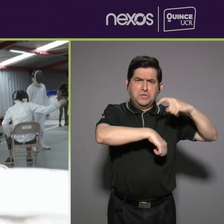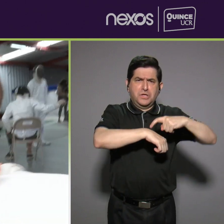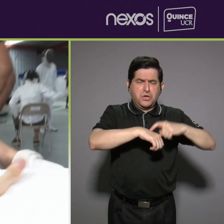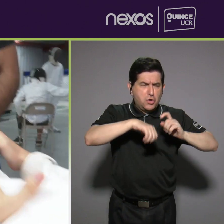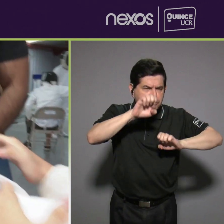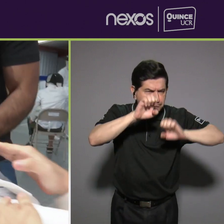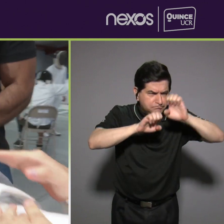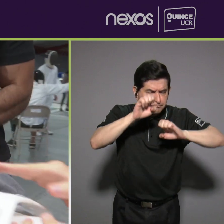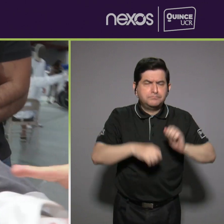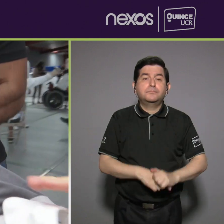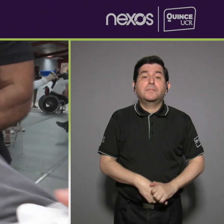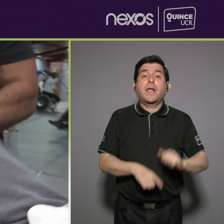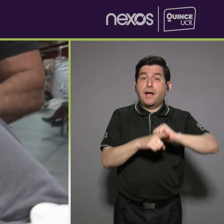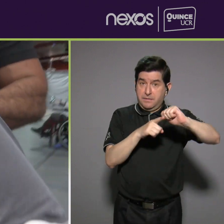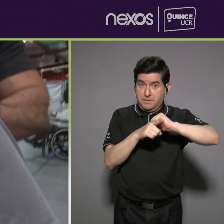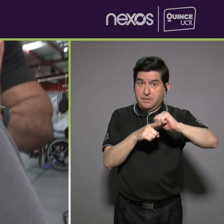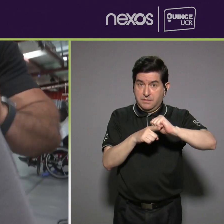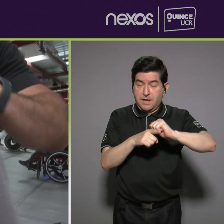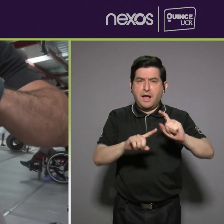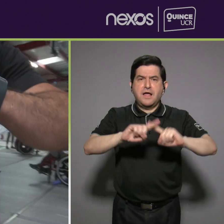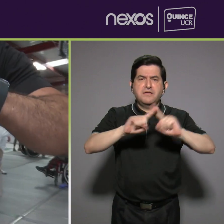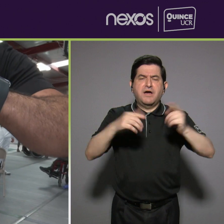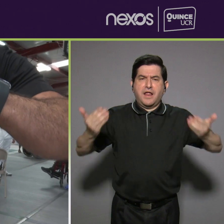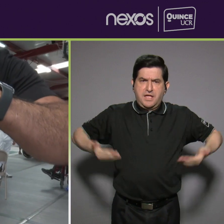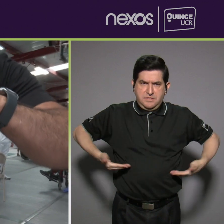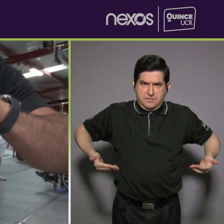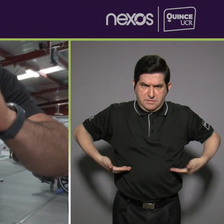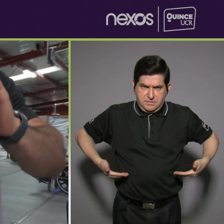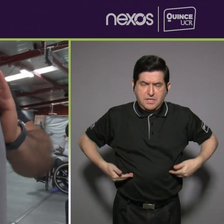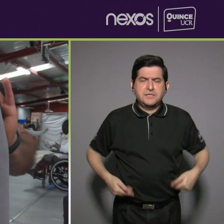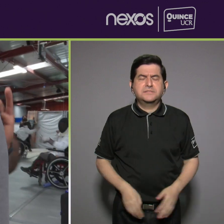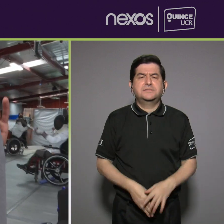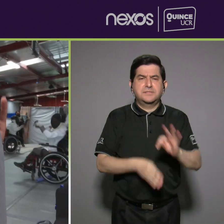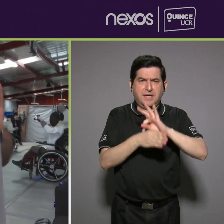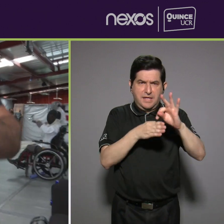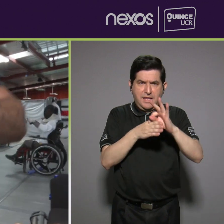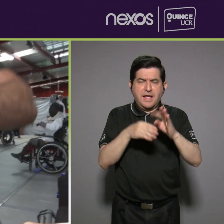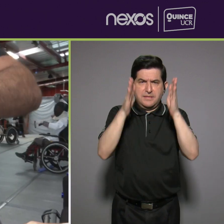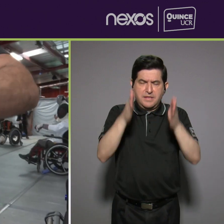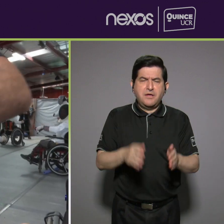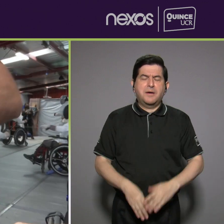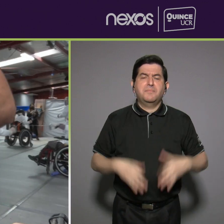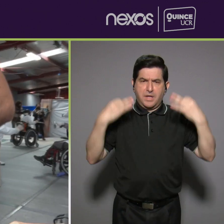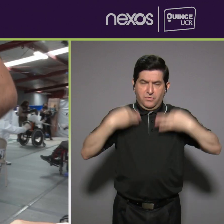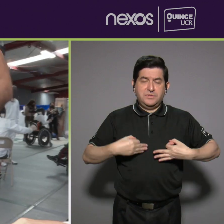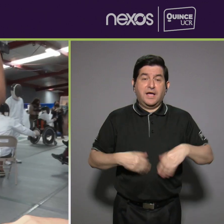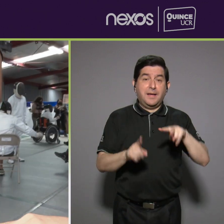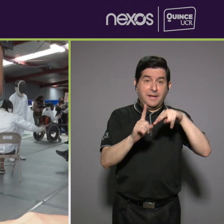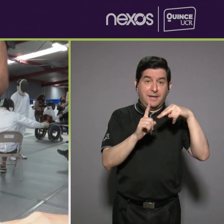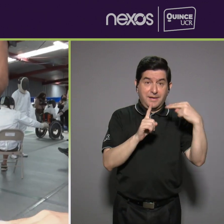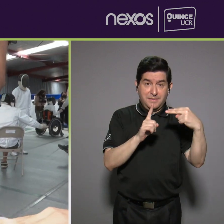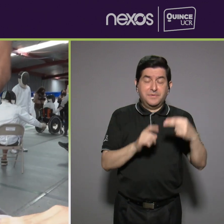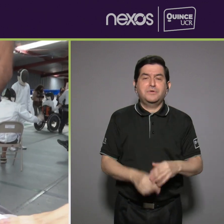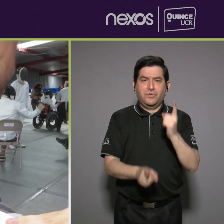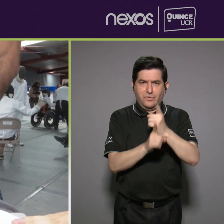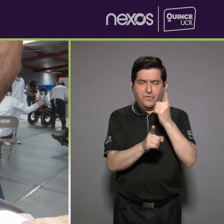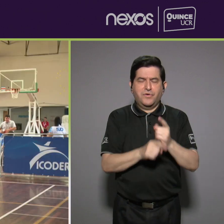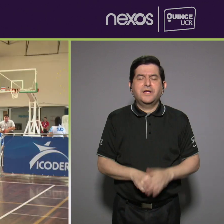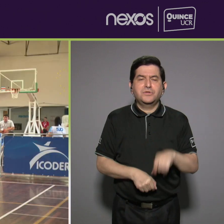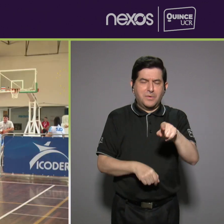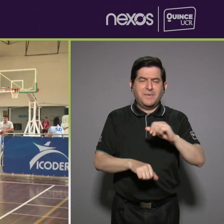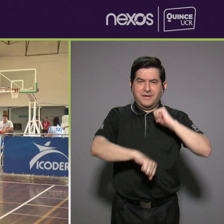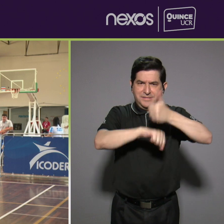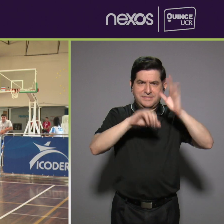revisiones, capacitamos a algunos entrenadores, a algunos terapeutas físicos, que son los perfiles idóneos para poder generar la clase